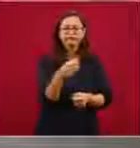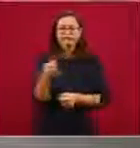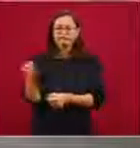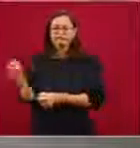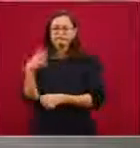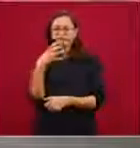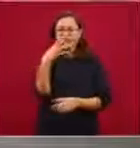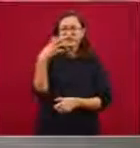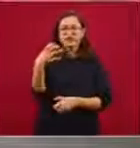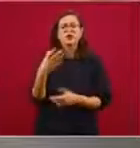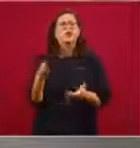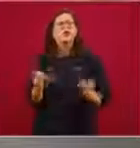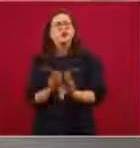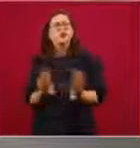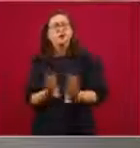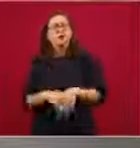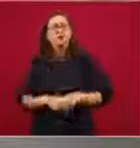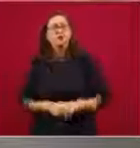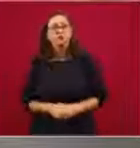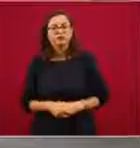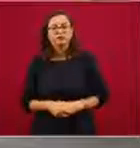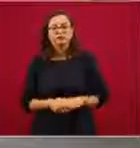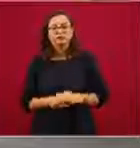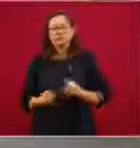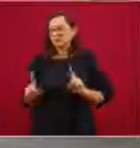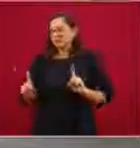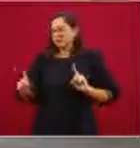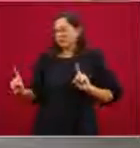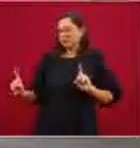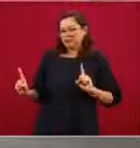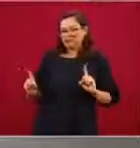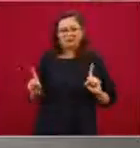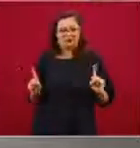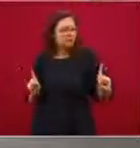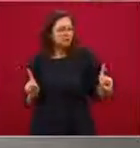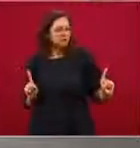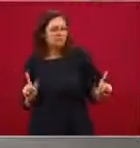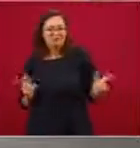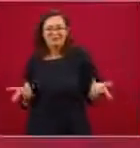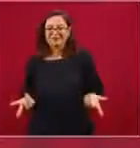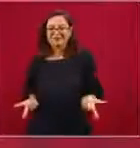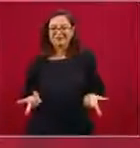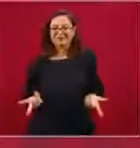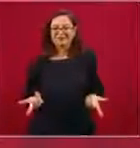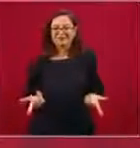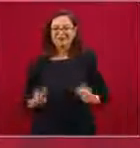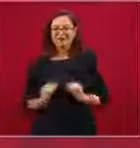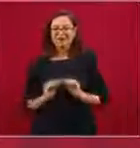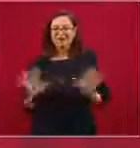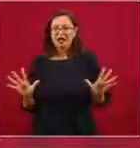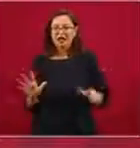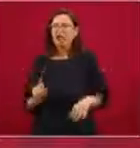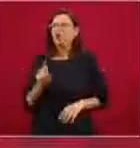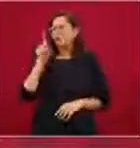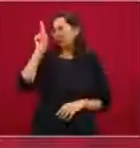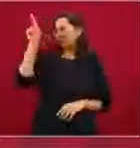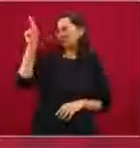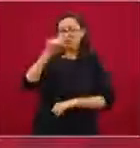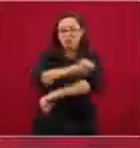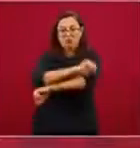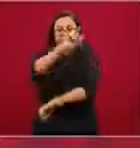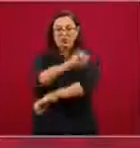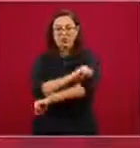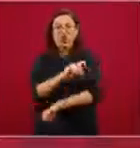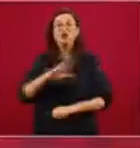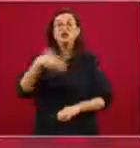Guardando la sana distancia, la ceremonia. Claro que va a ser en el balcón. ¿Quiénes van a estar en la